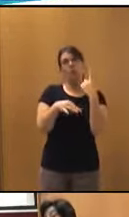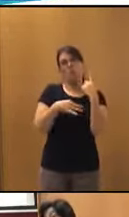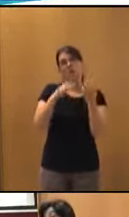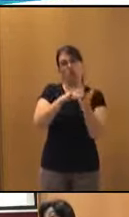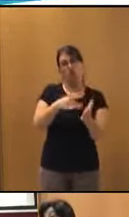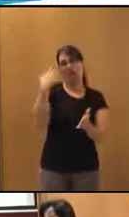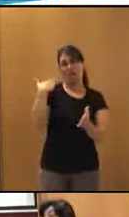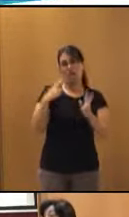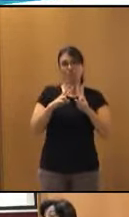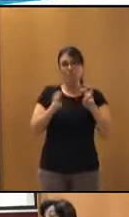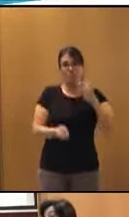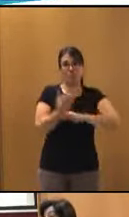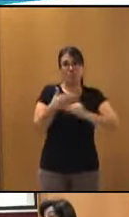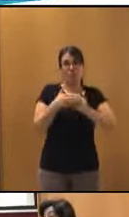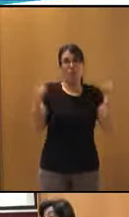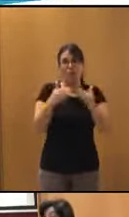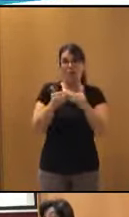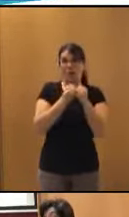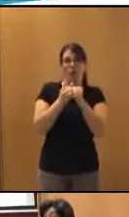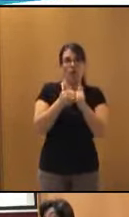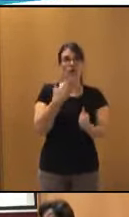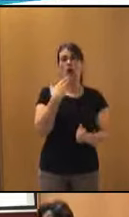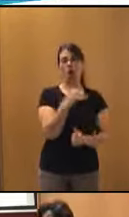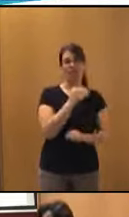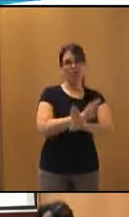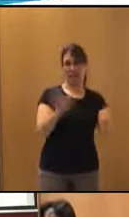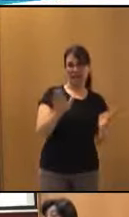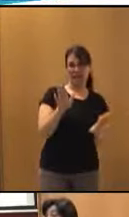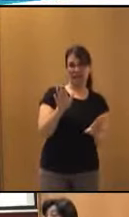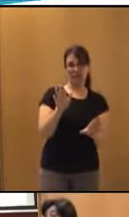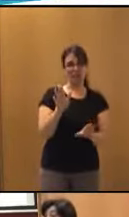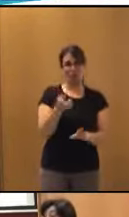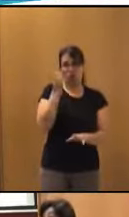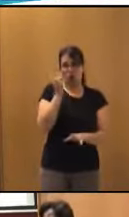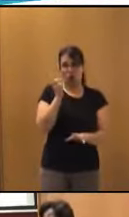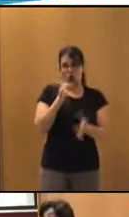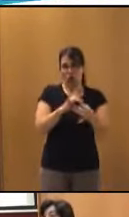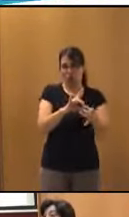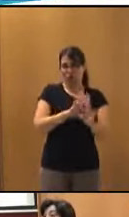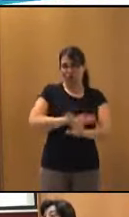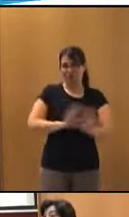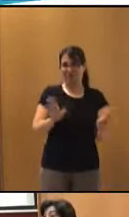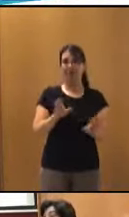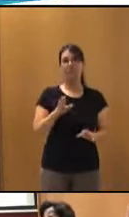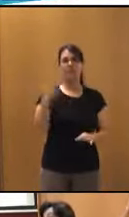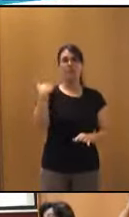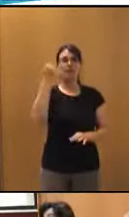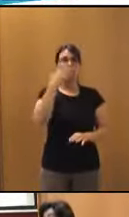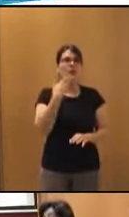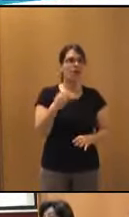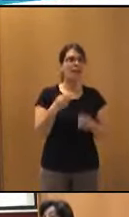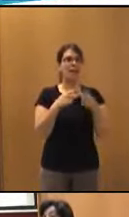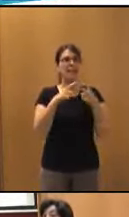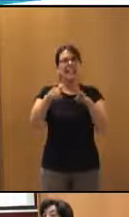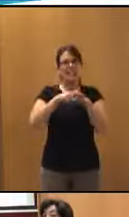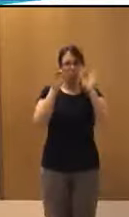en sus inicios, pues que sobre todo los usuarios de videojuegos eran personas jóvenes, que les gustaba un tipo